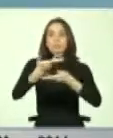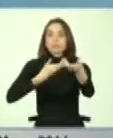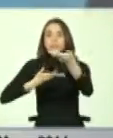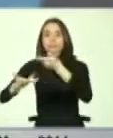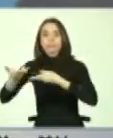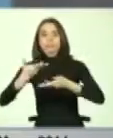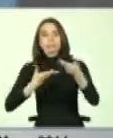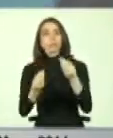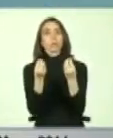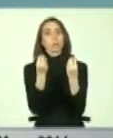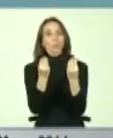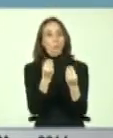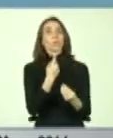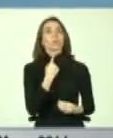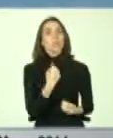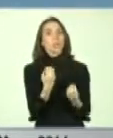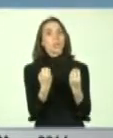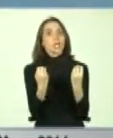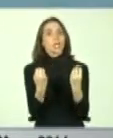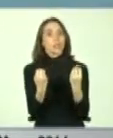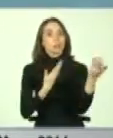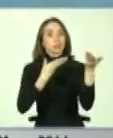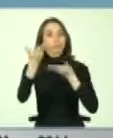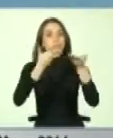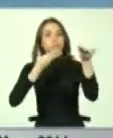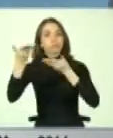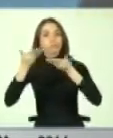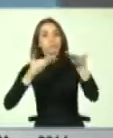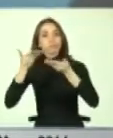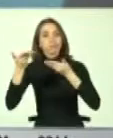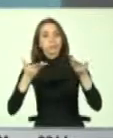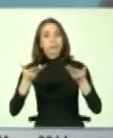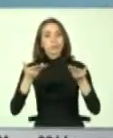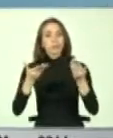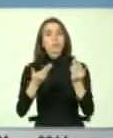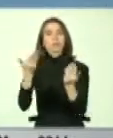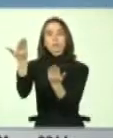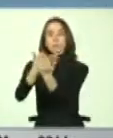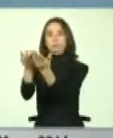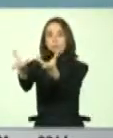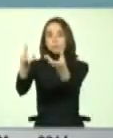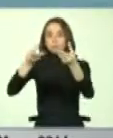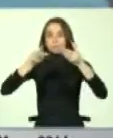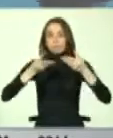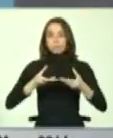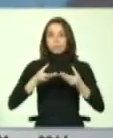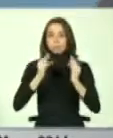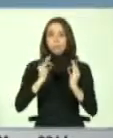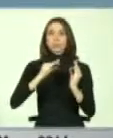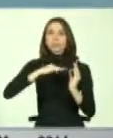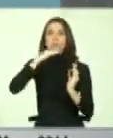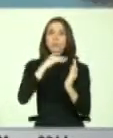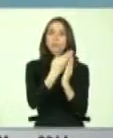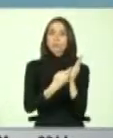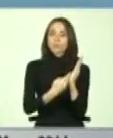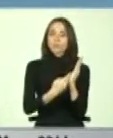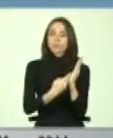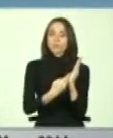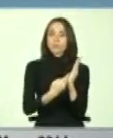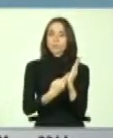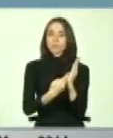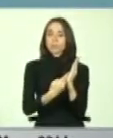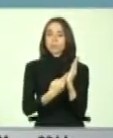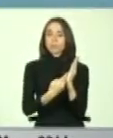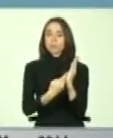interesante, muy fuerte, que entregó el material suficiente para avanzar, aunque